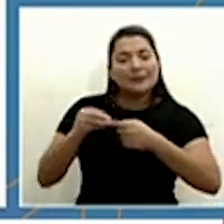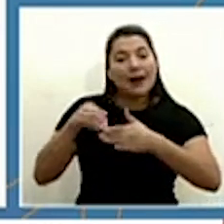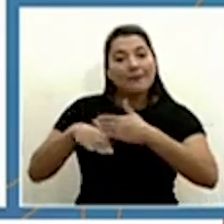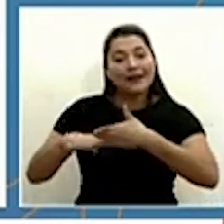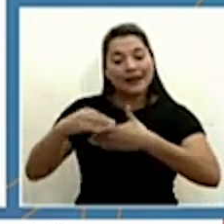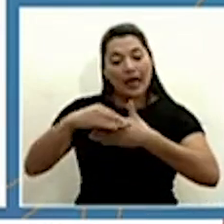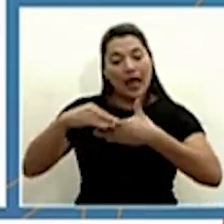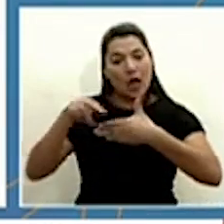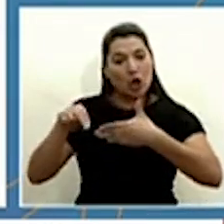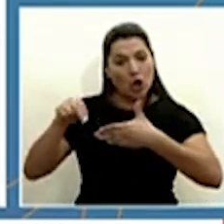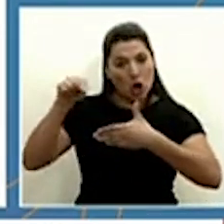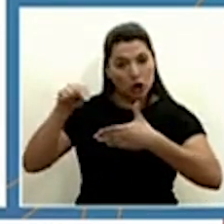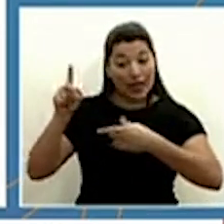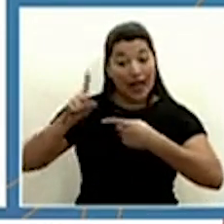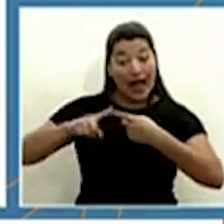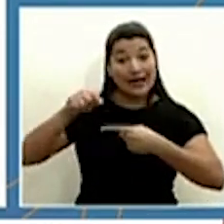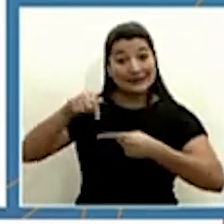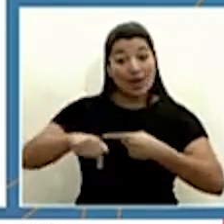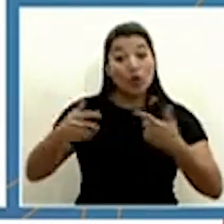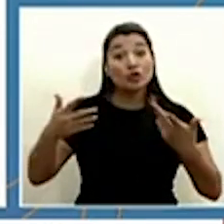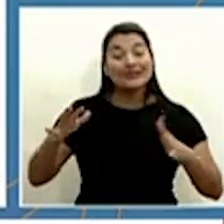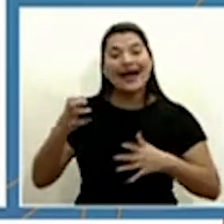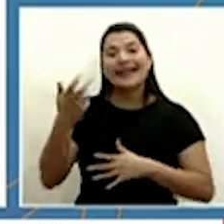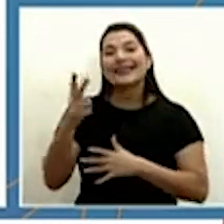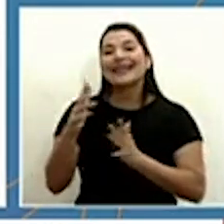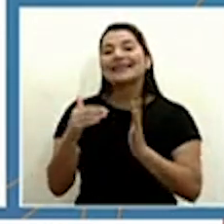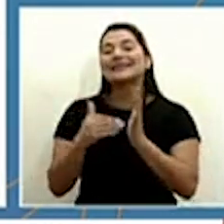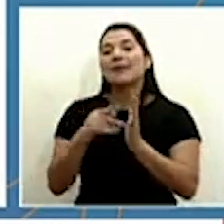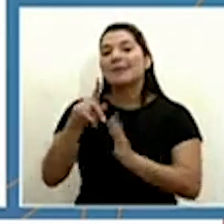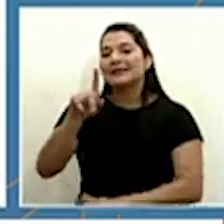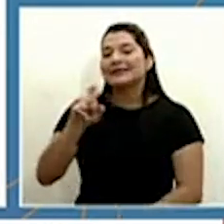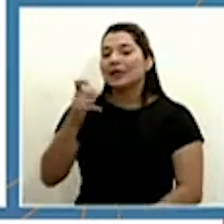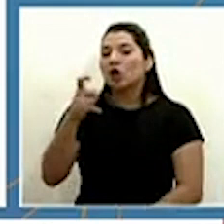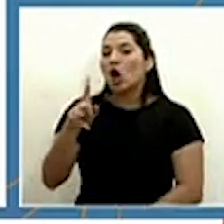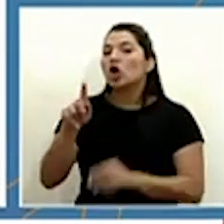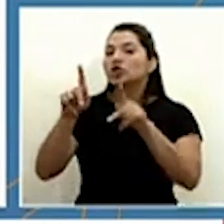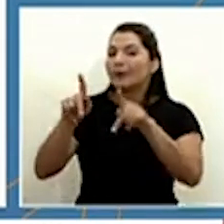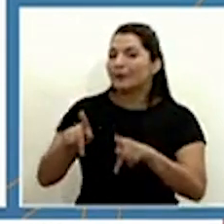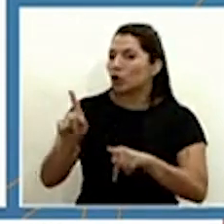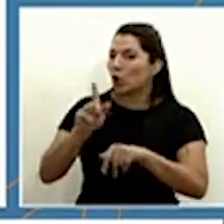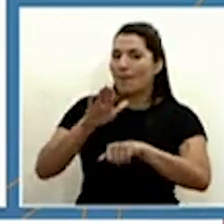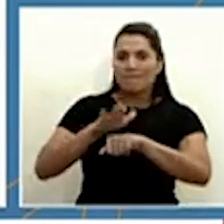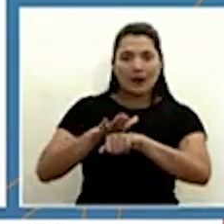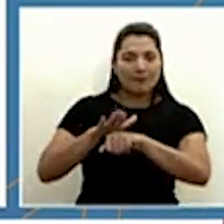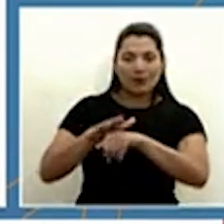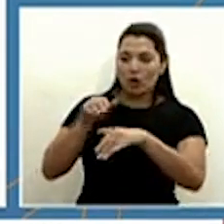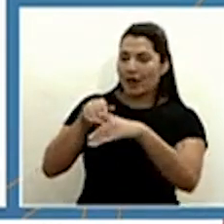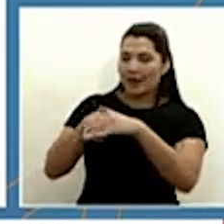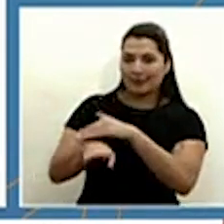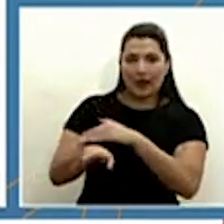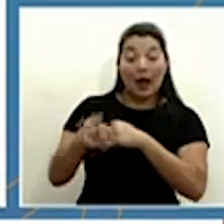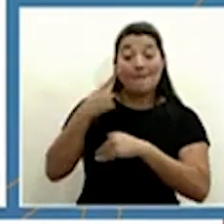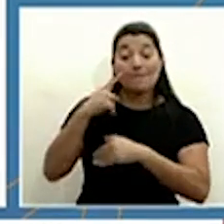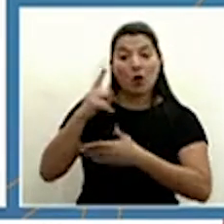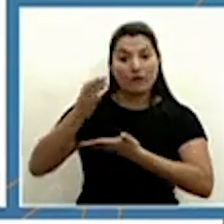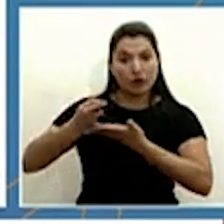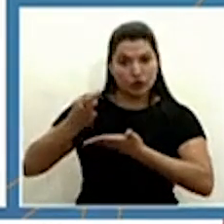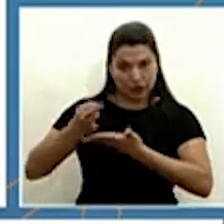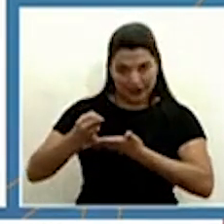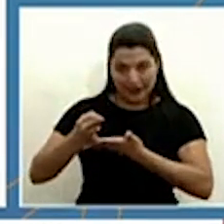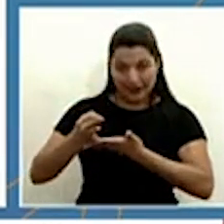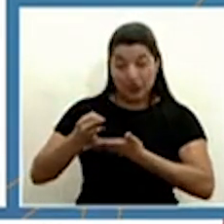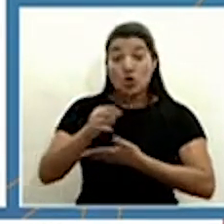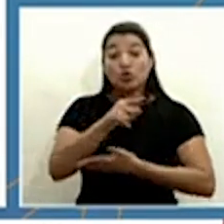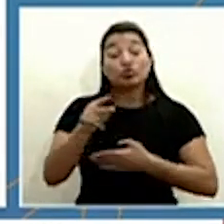y al día de hoy tenemos 13 mil 111 personas rechazadas en los sectores fronterizos, pero como pueden